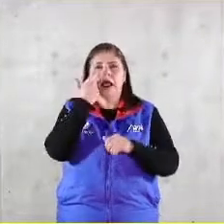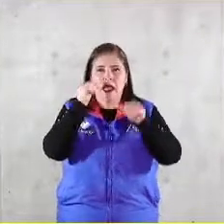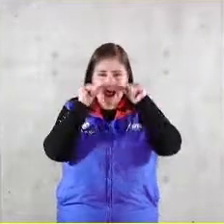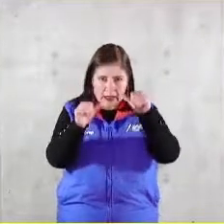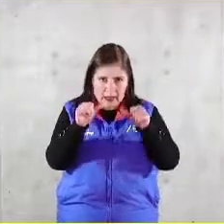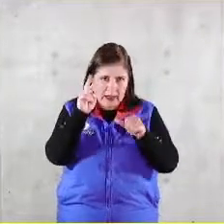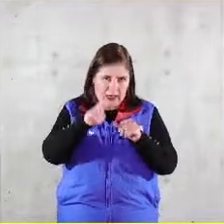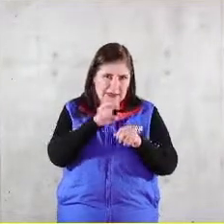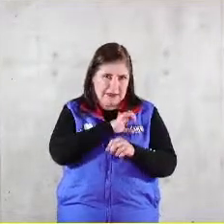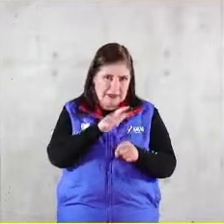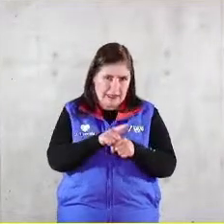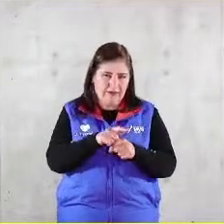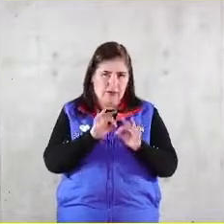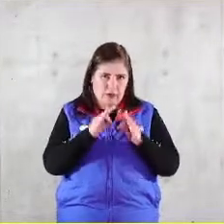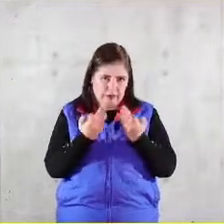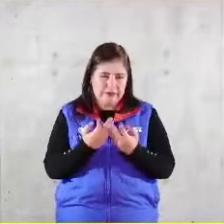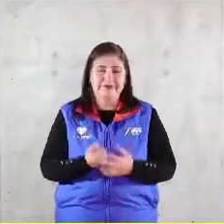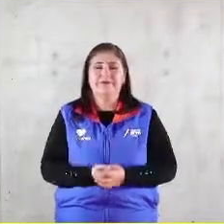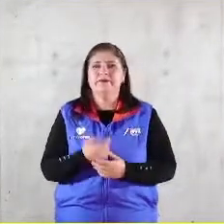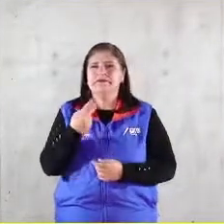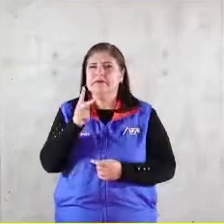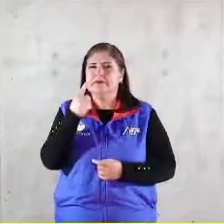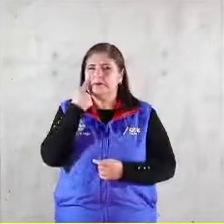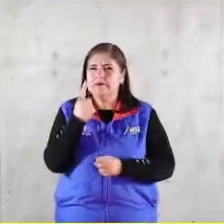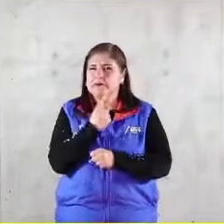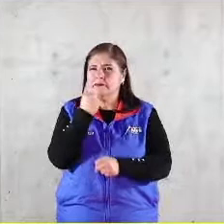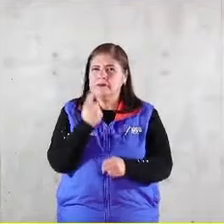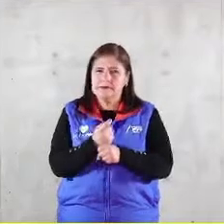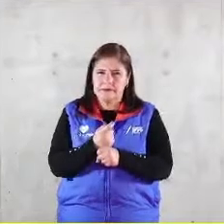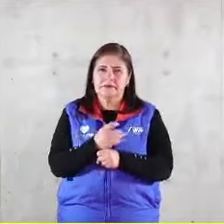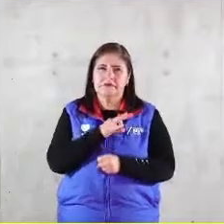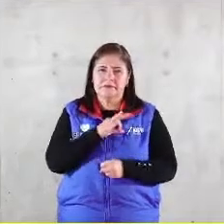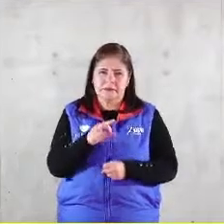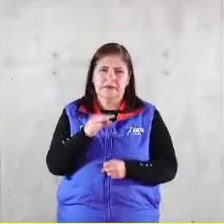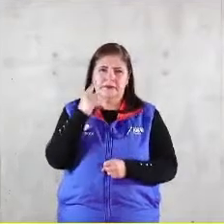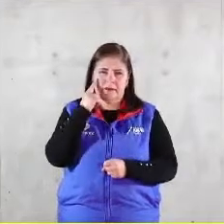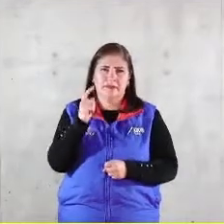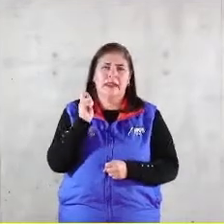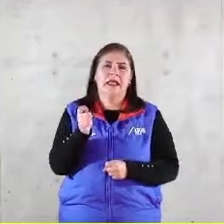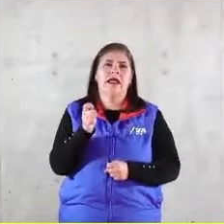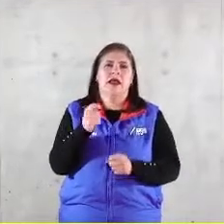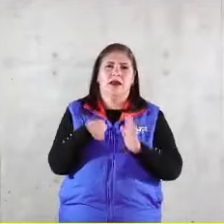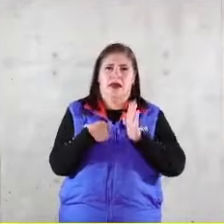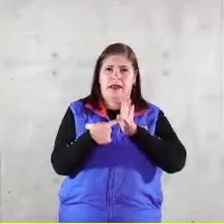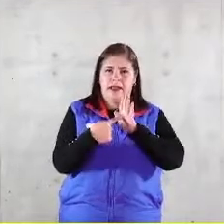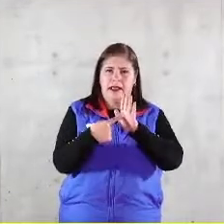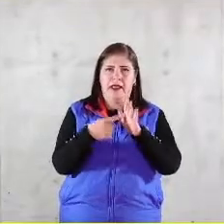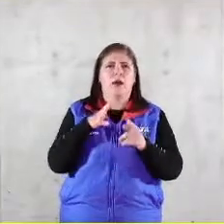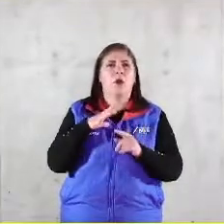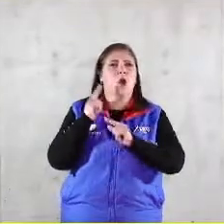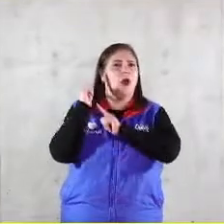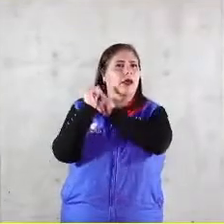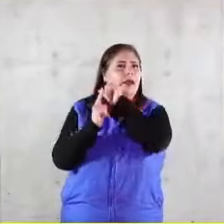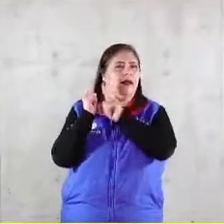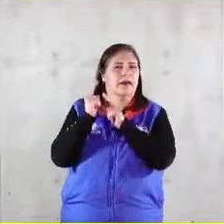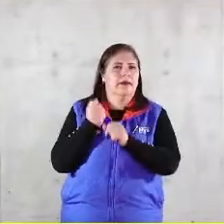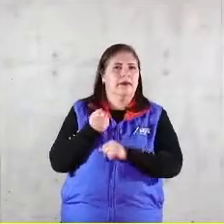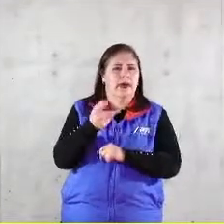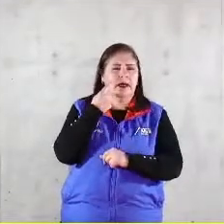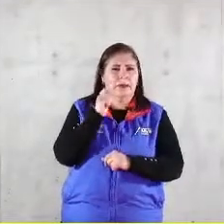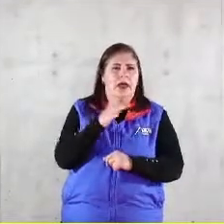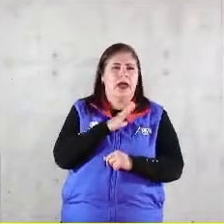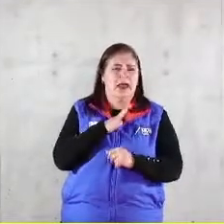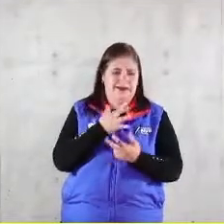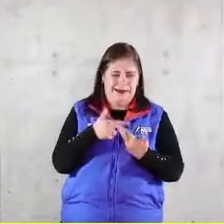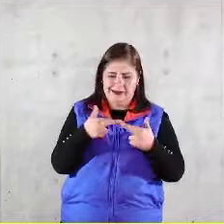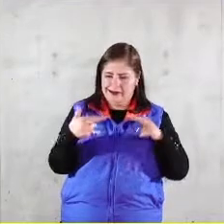pero fíjense el primer plano que les mostré el balance scorecard es lo que los griegos llamaban la relación de las